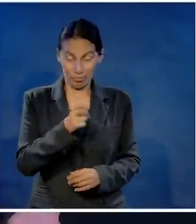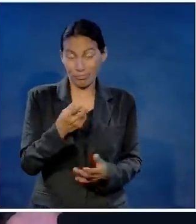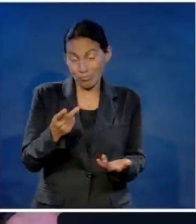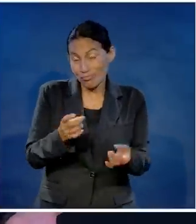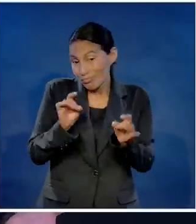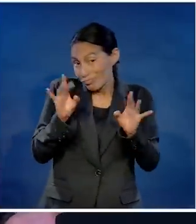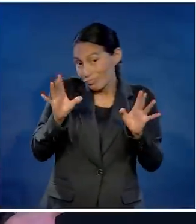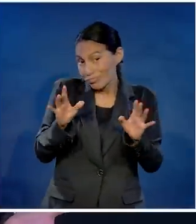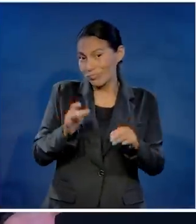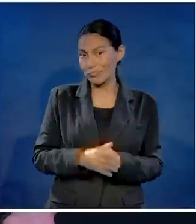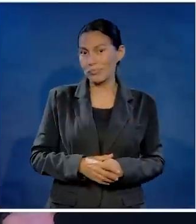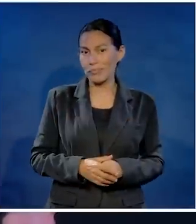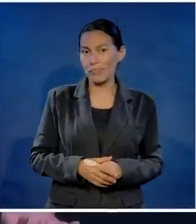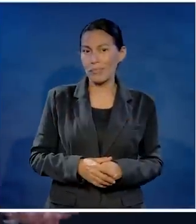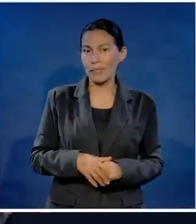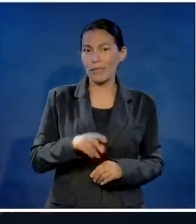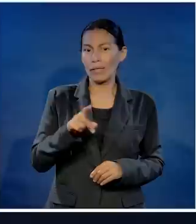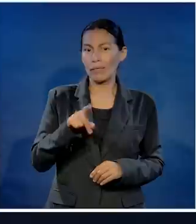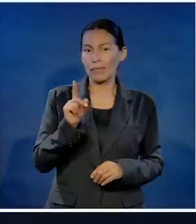así